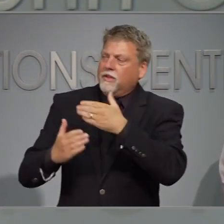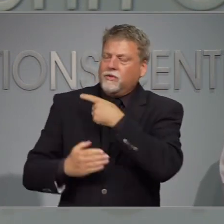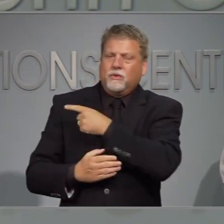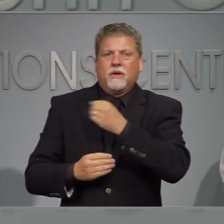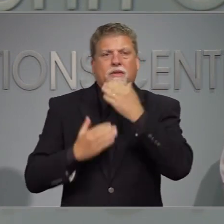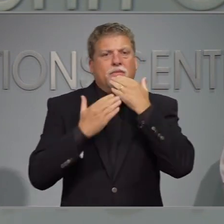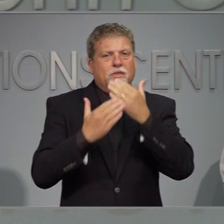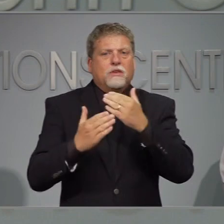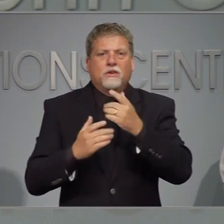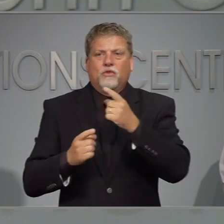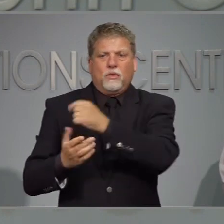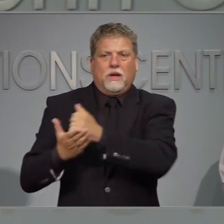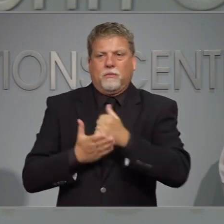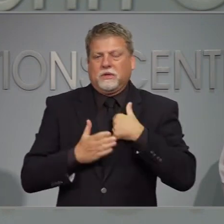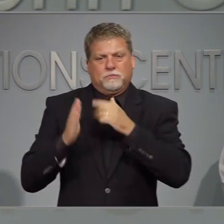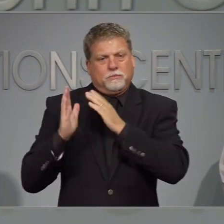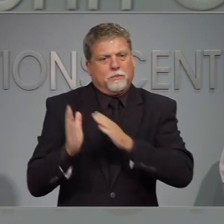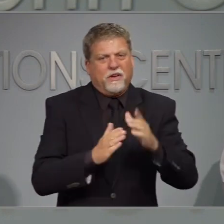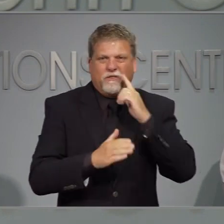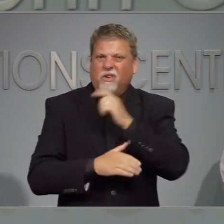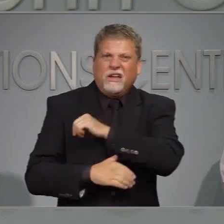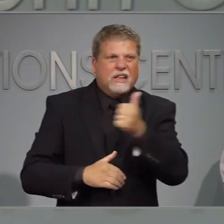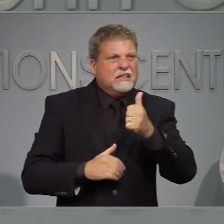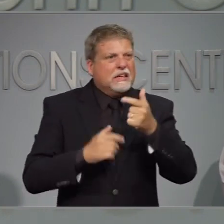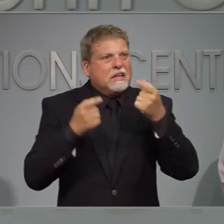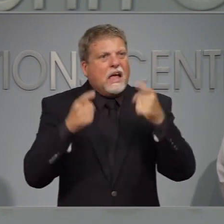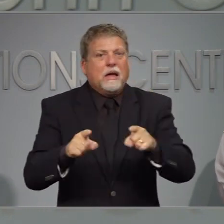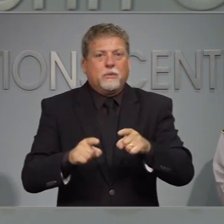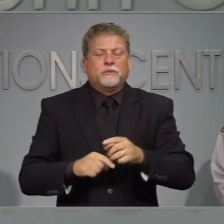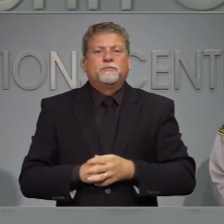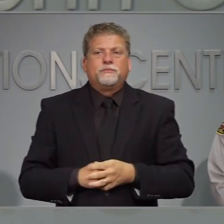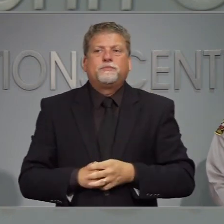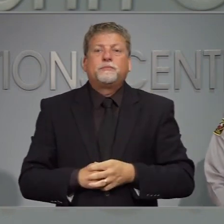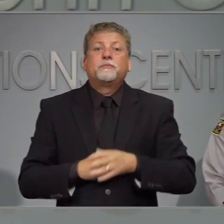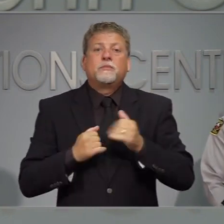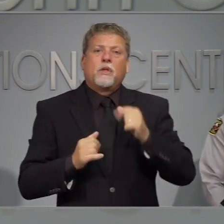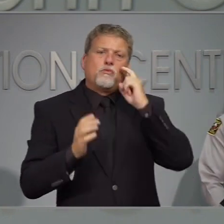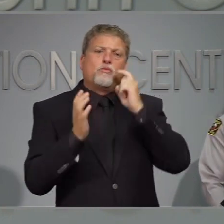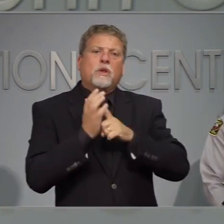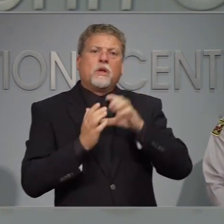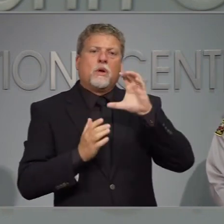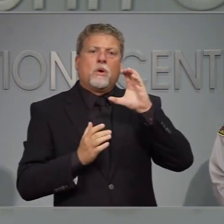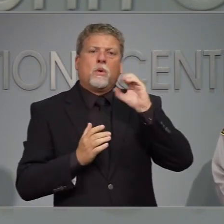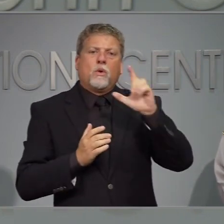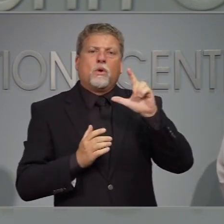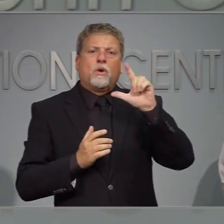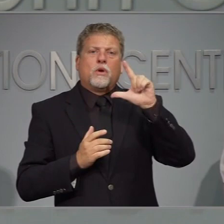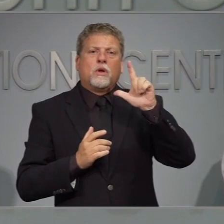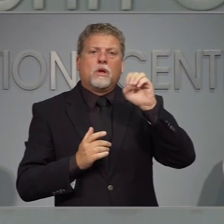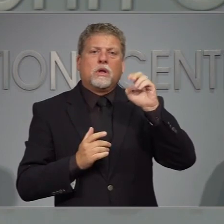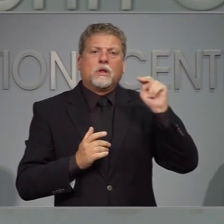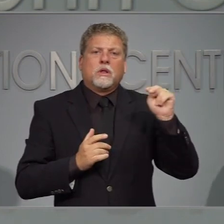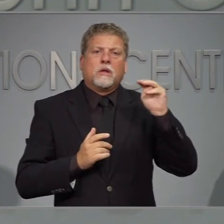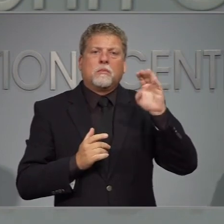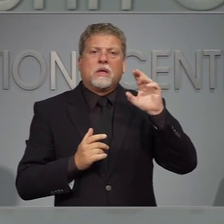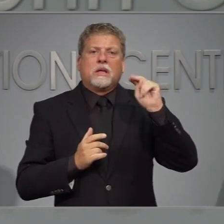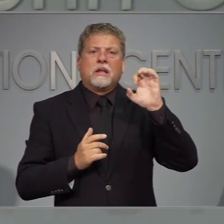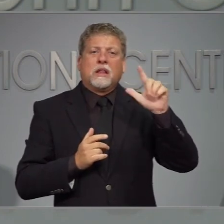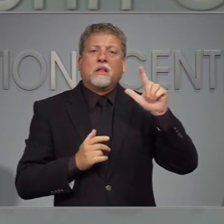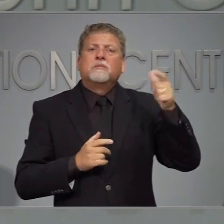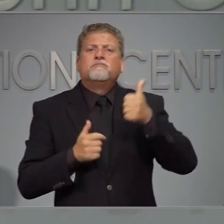Carolina del Norte esté listo para cualquier cosa. Que tengamos que enfrentar también quisiera darles reconocimiento a que el mayor